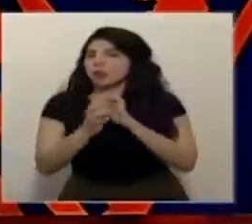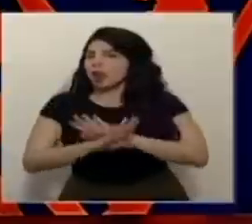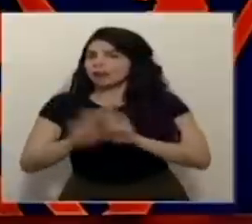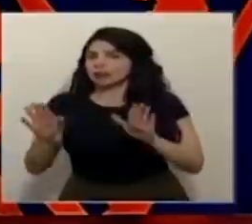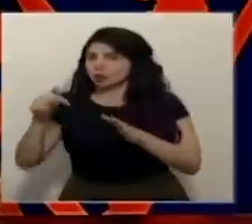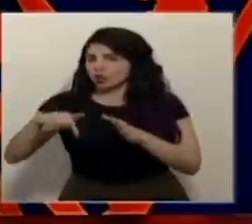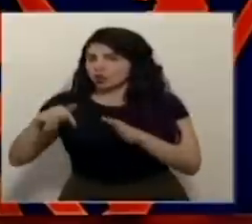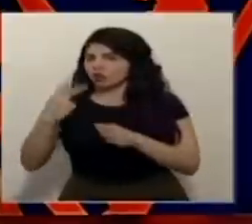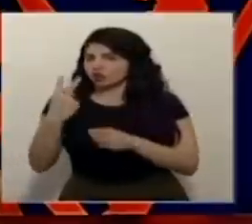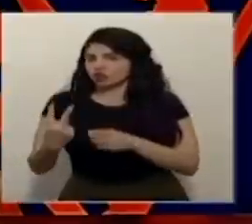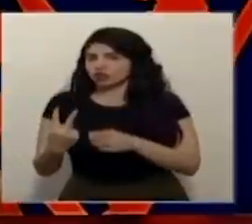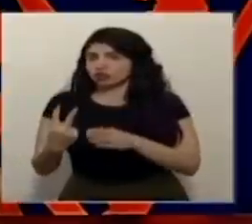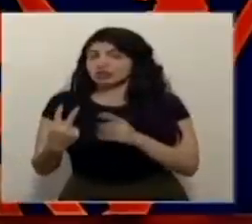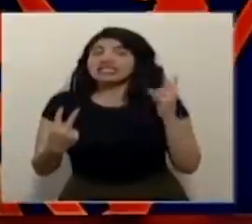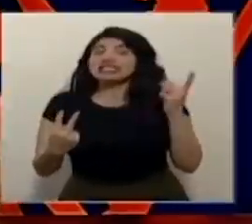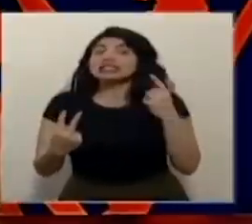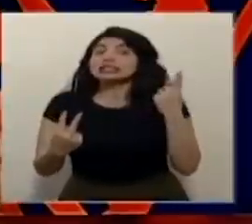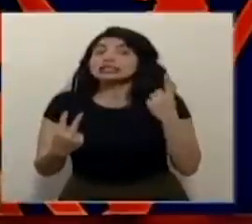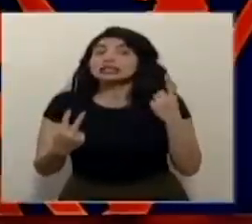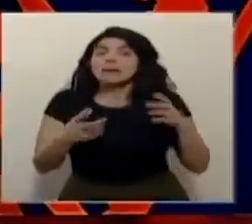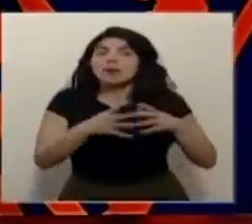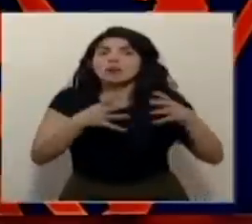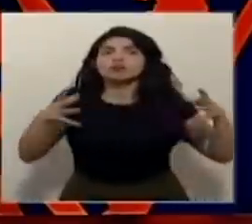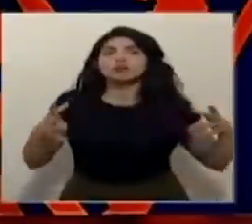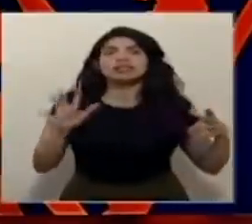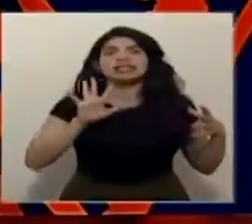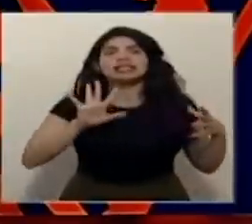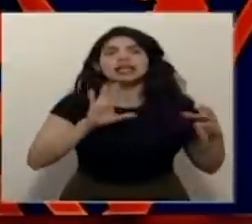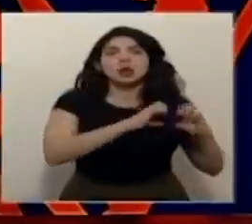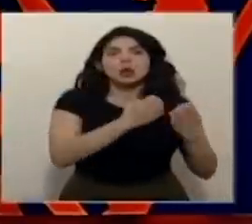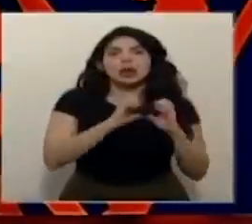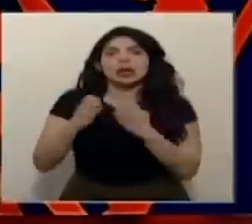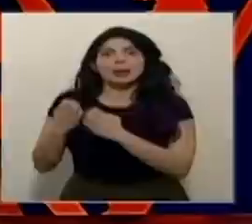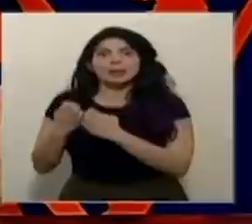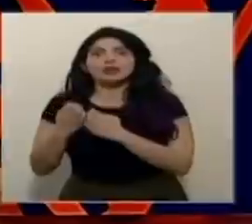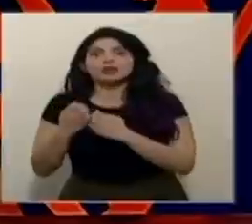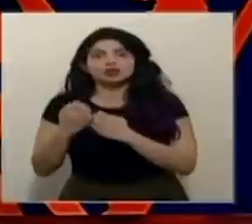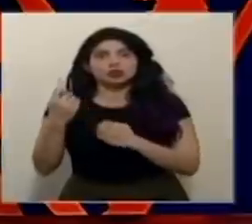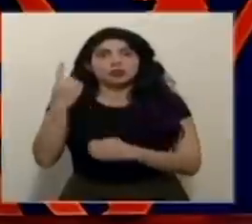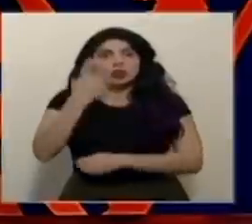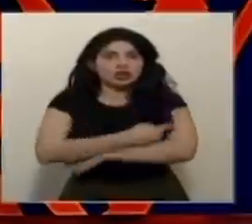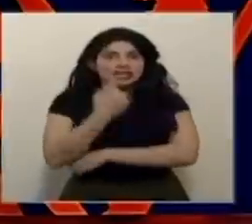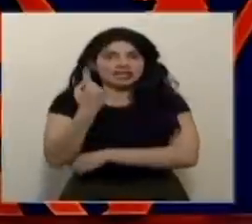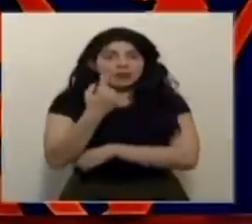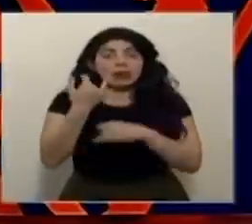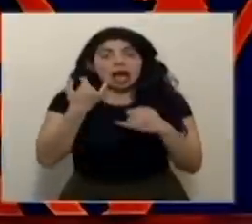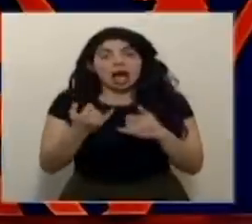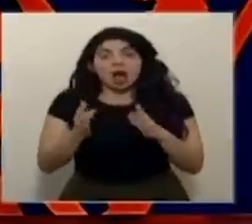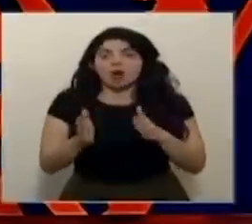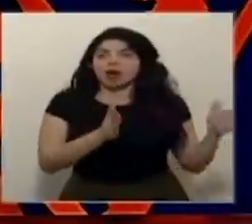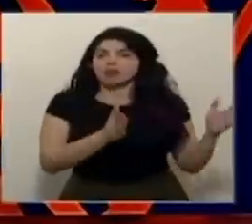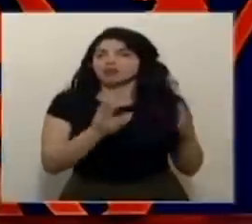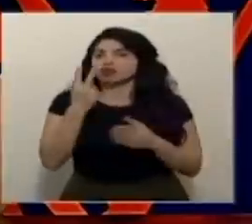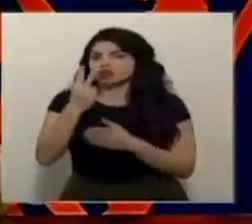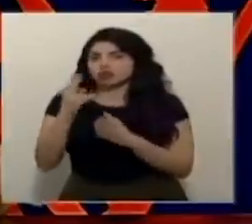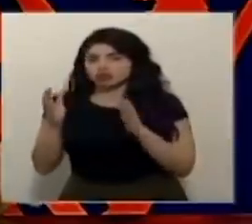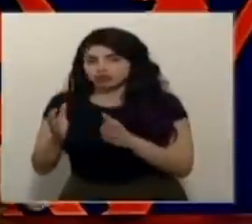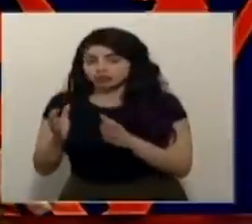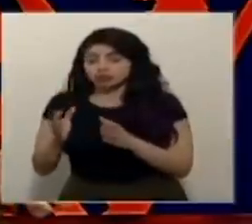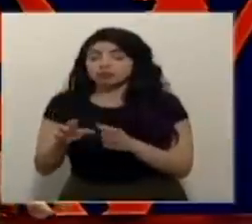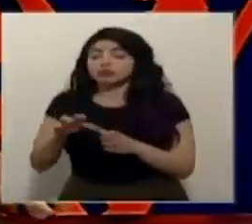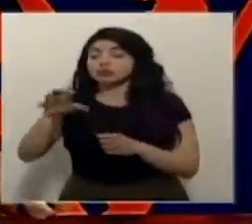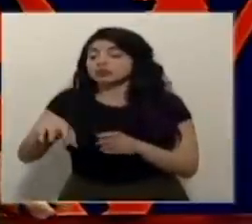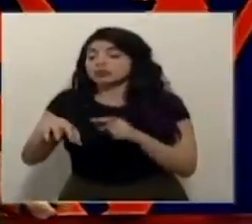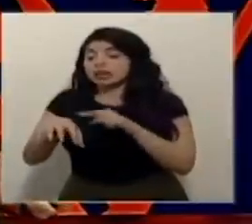Para el día de hoy, normalmente, hay hasta cinco equipos de sala de operaciones atendiendo. Estos dos equipos se van a utilizar, uno para atender